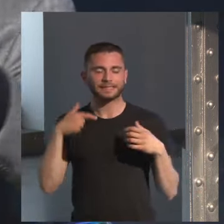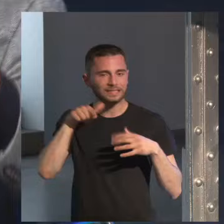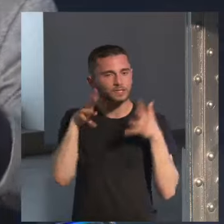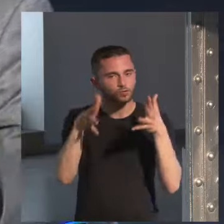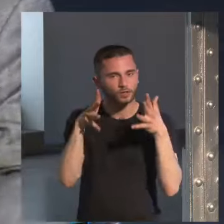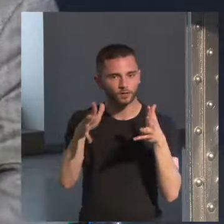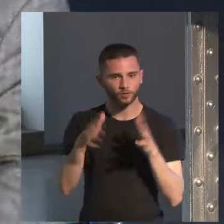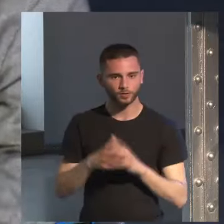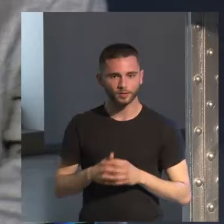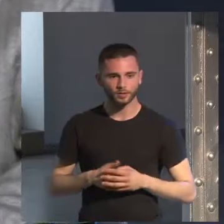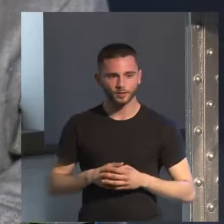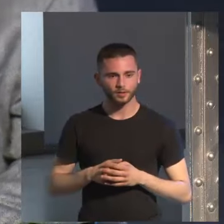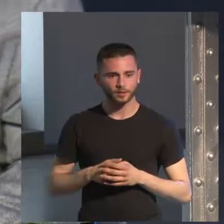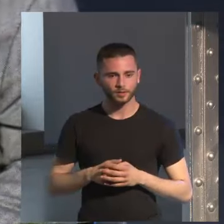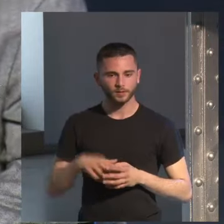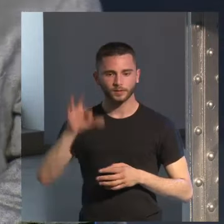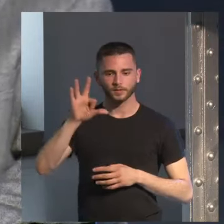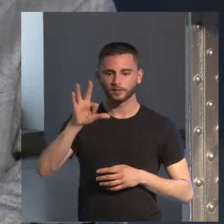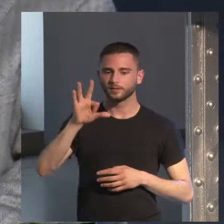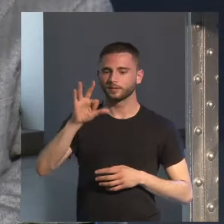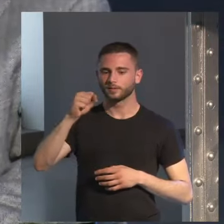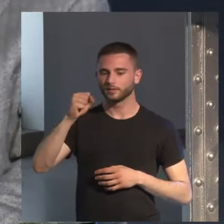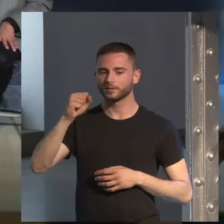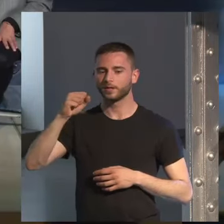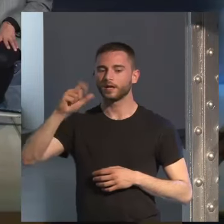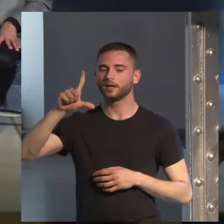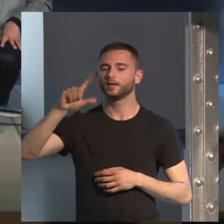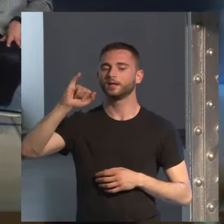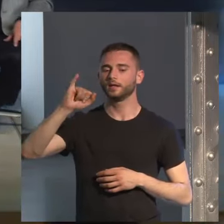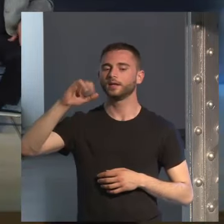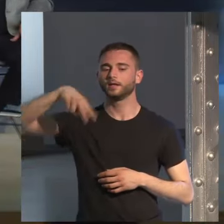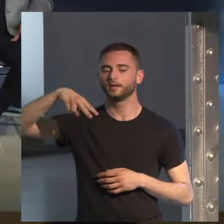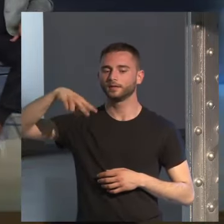cualquier cosa de Salinger ¿más preguntas?